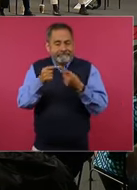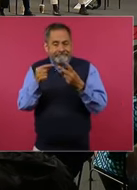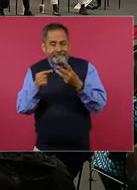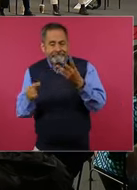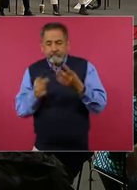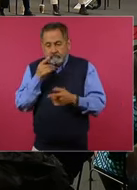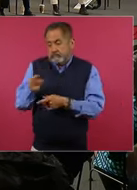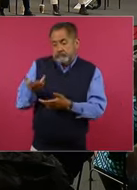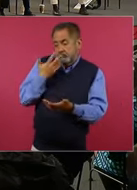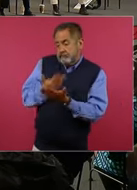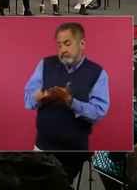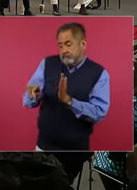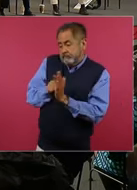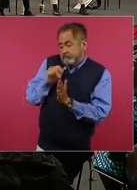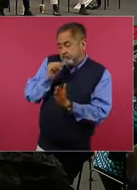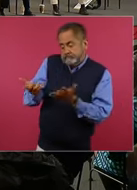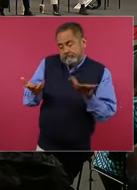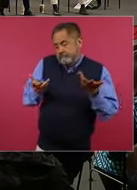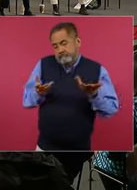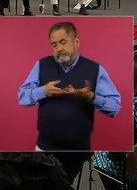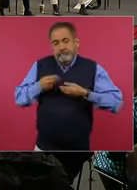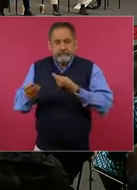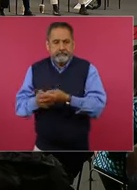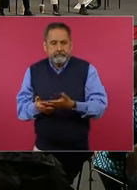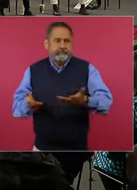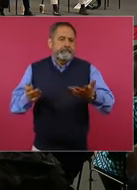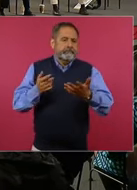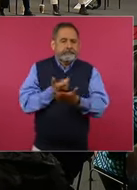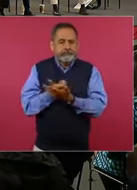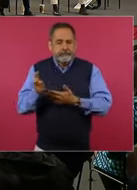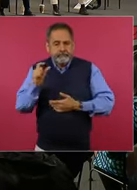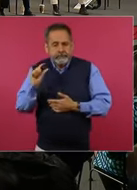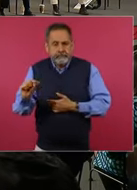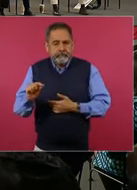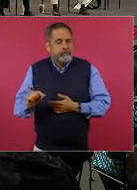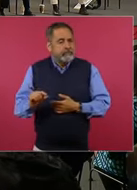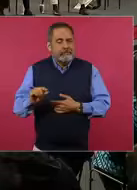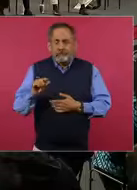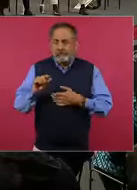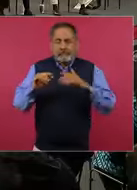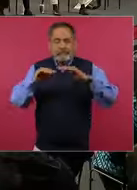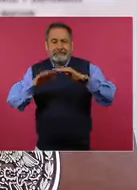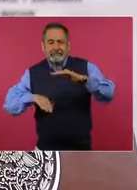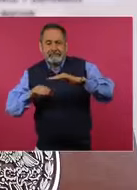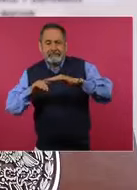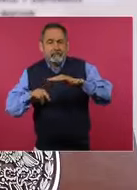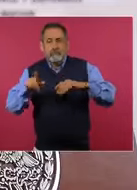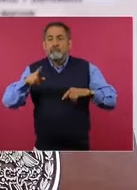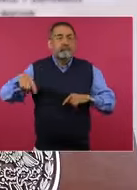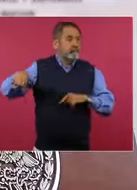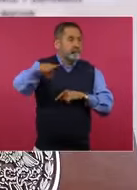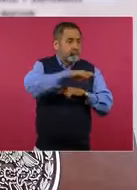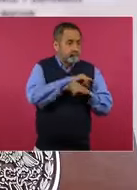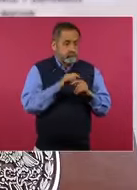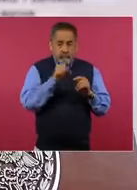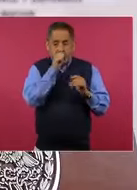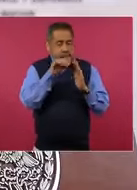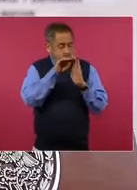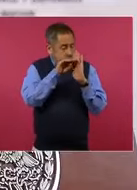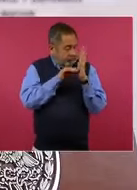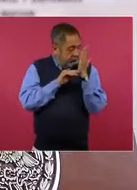una base. Y la otra, el criterio de precariedad, con salarios inferiores a los de los tabuladores